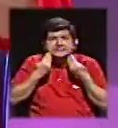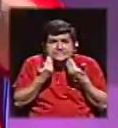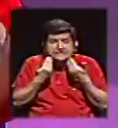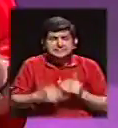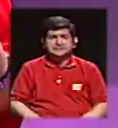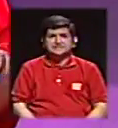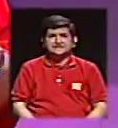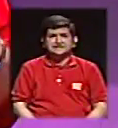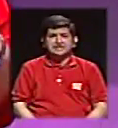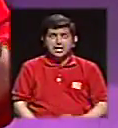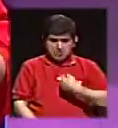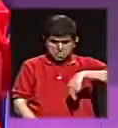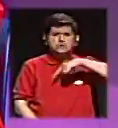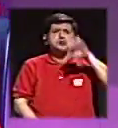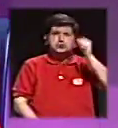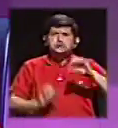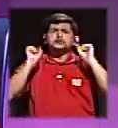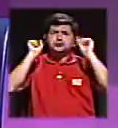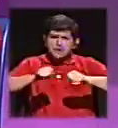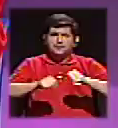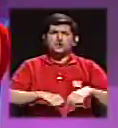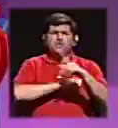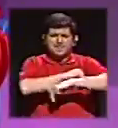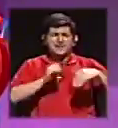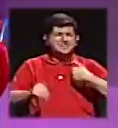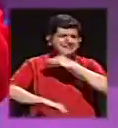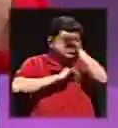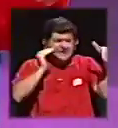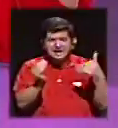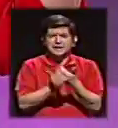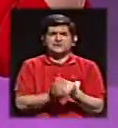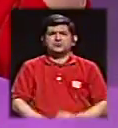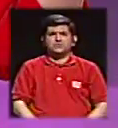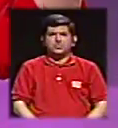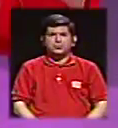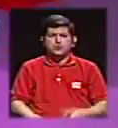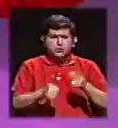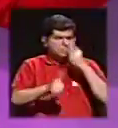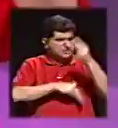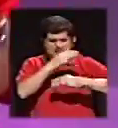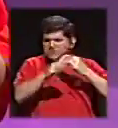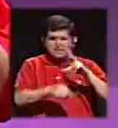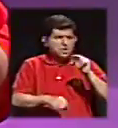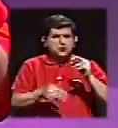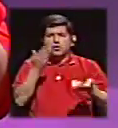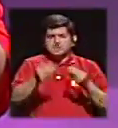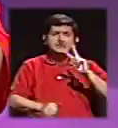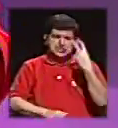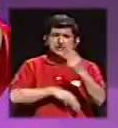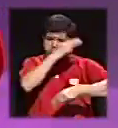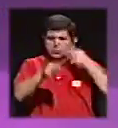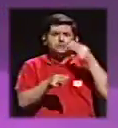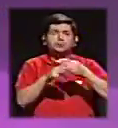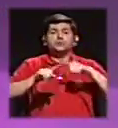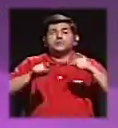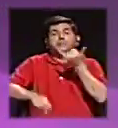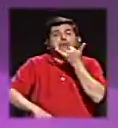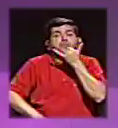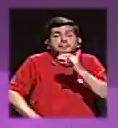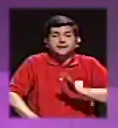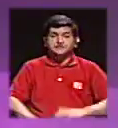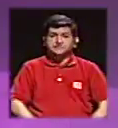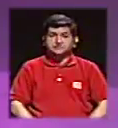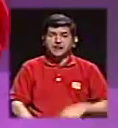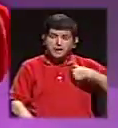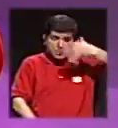recontra Podemos. Este es un país que lo tiene todo, si no para ser del primer mundo, por lo menos del segundo. Lo que pasa es